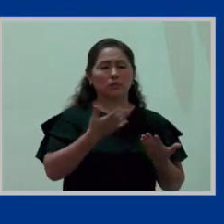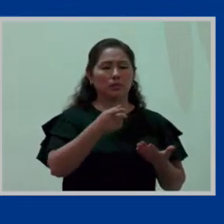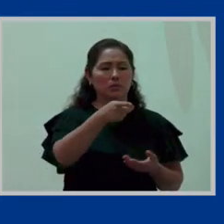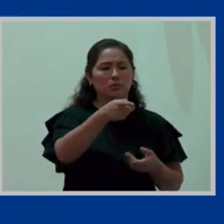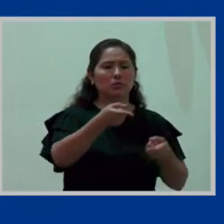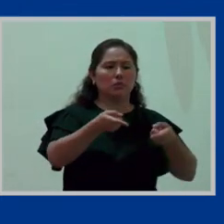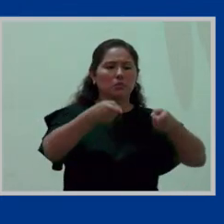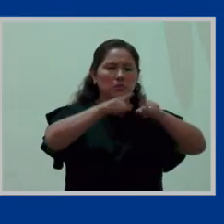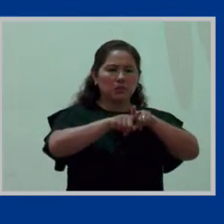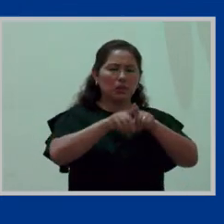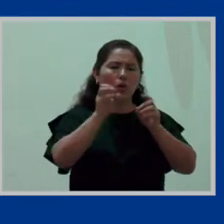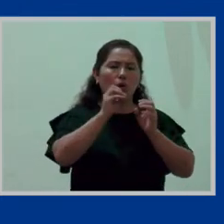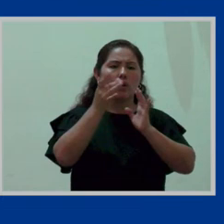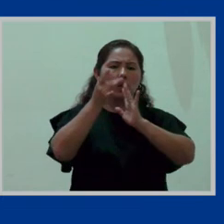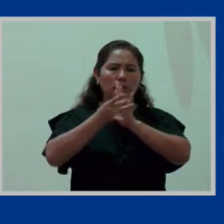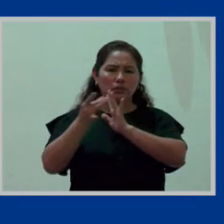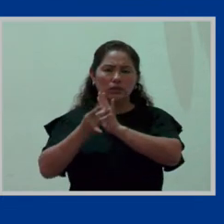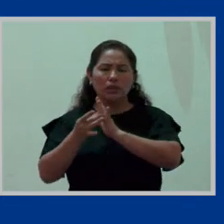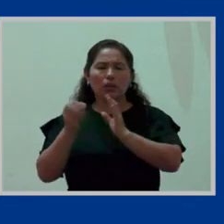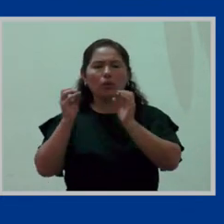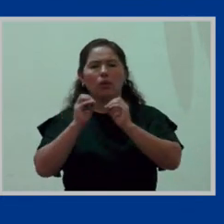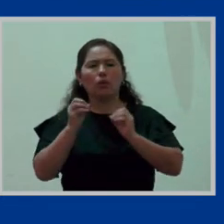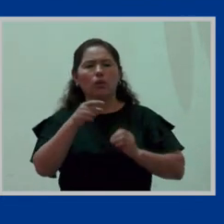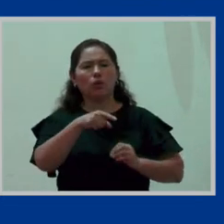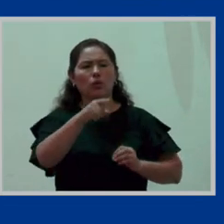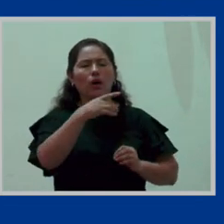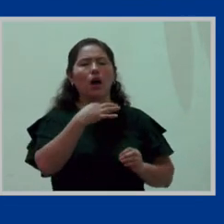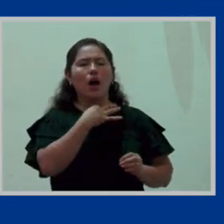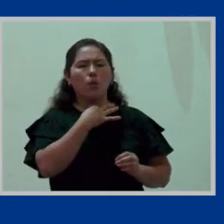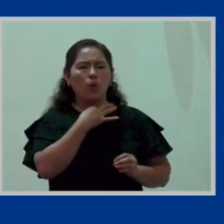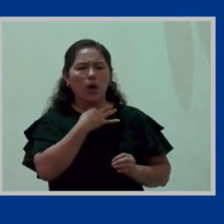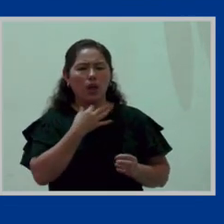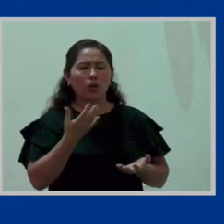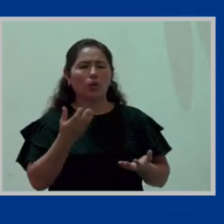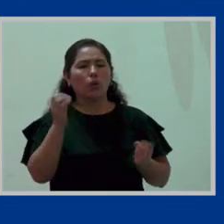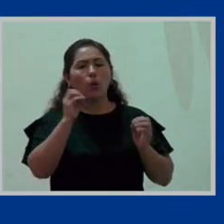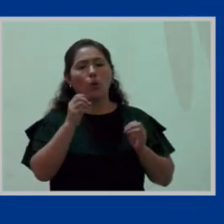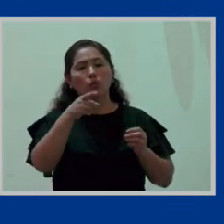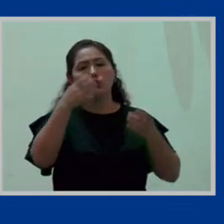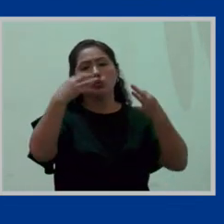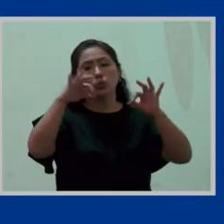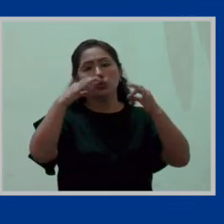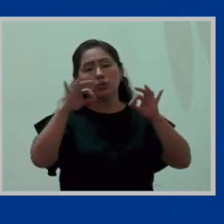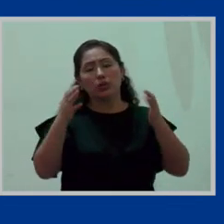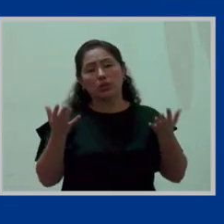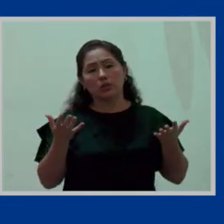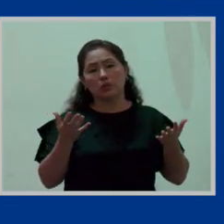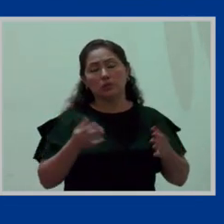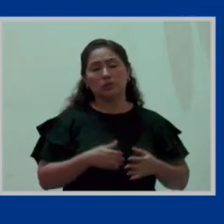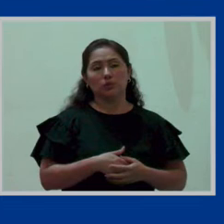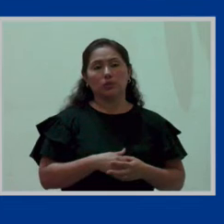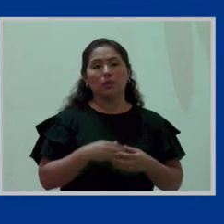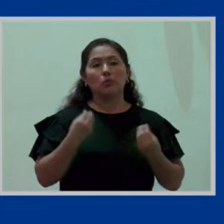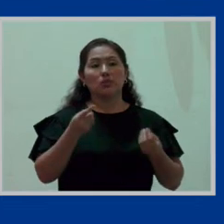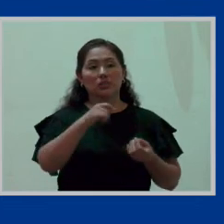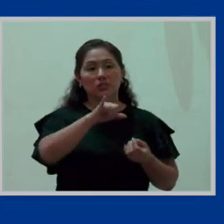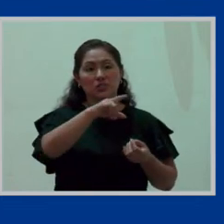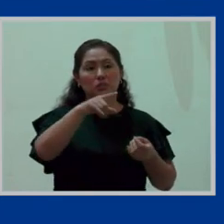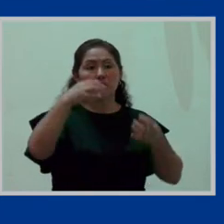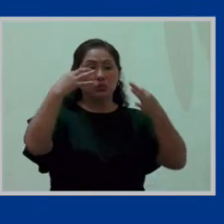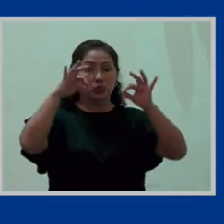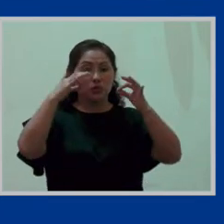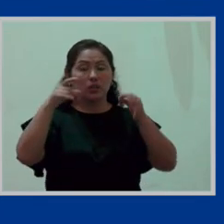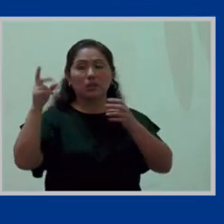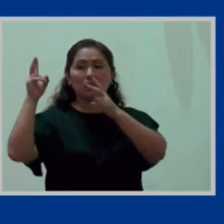convivencia, bien sea que seamos abuelos o bien sea que ustedes sean solteros. Y más aún si es que son solteros, porque estos